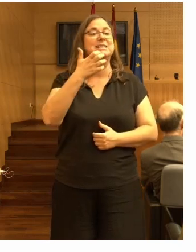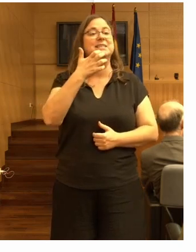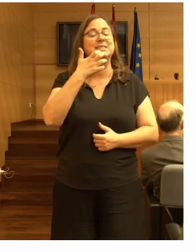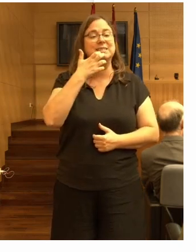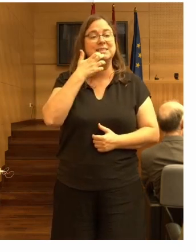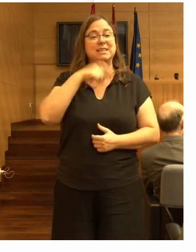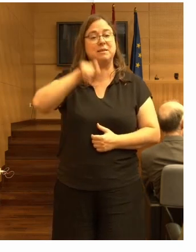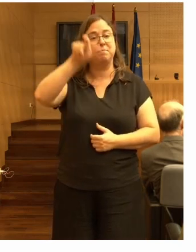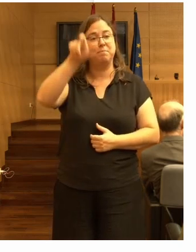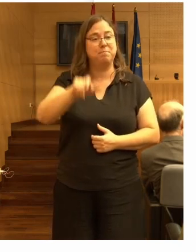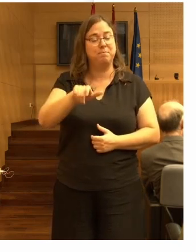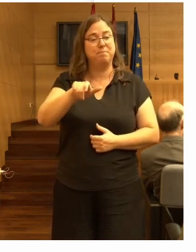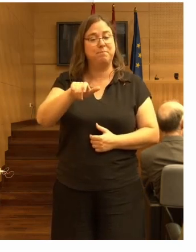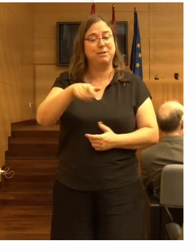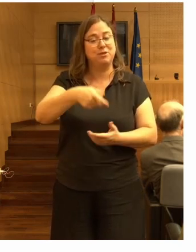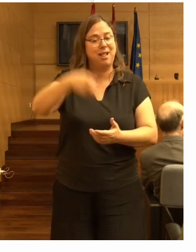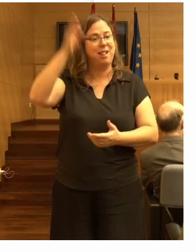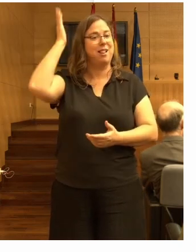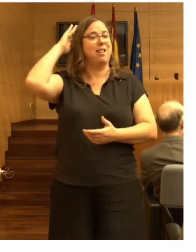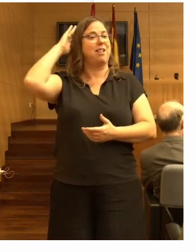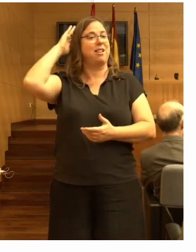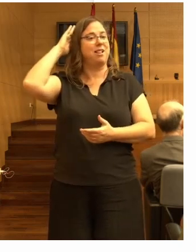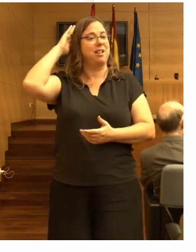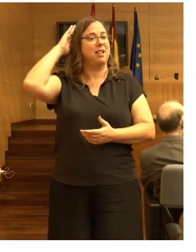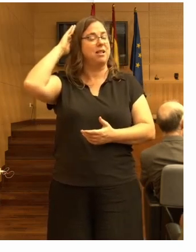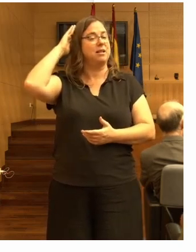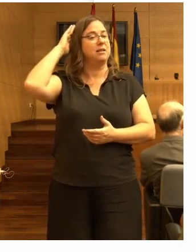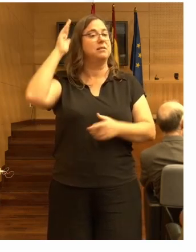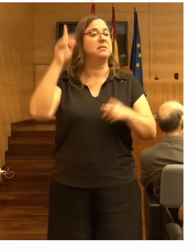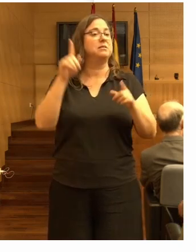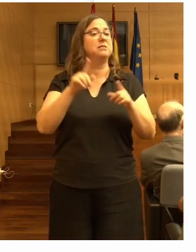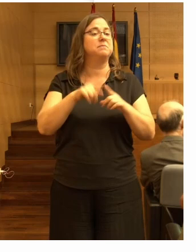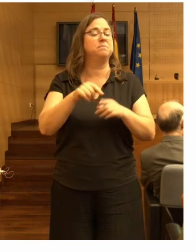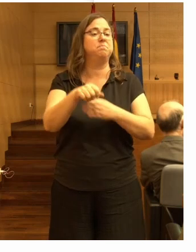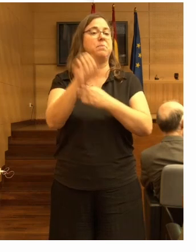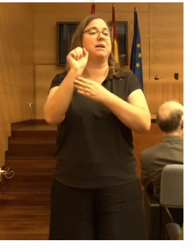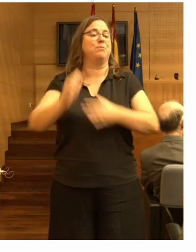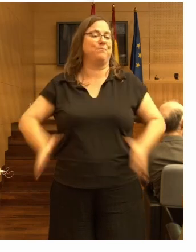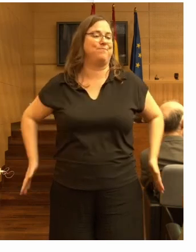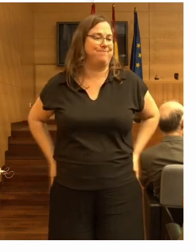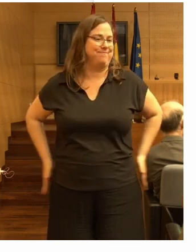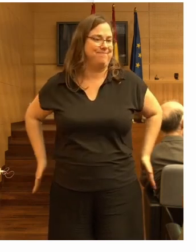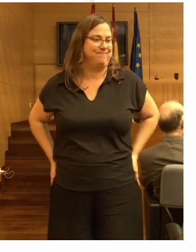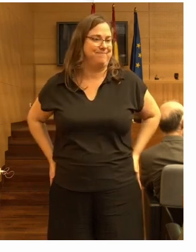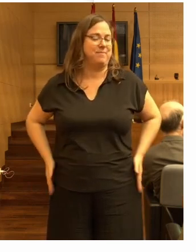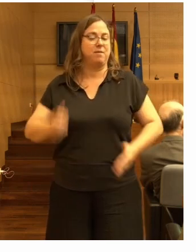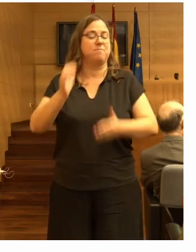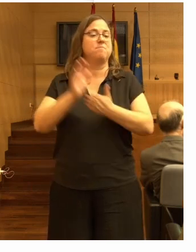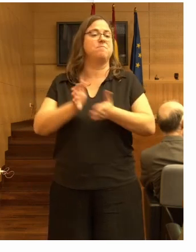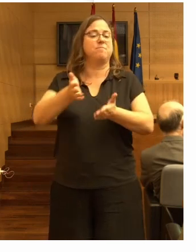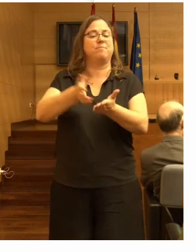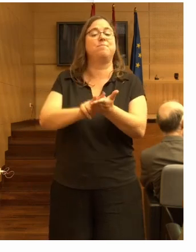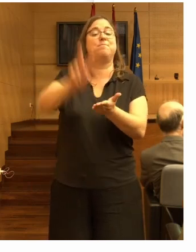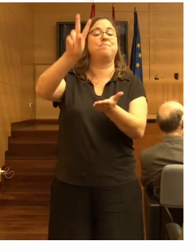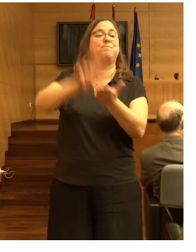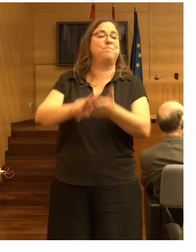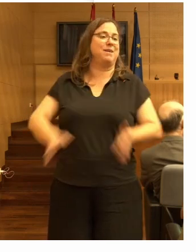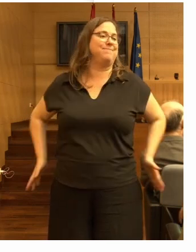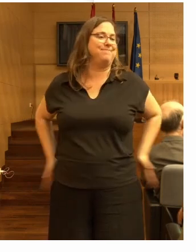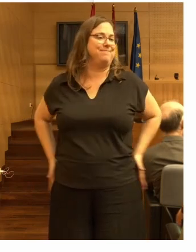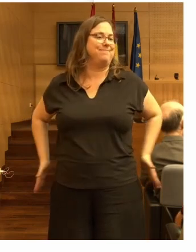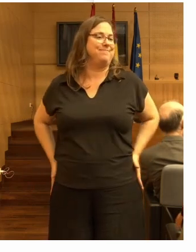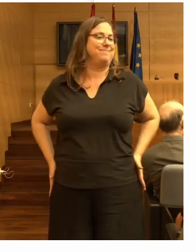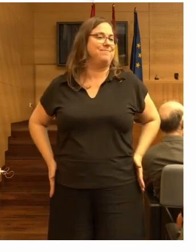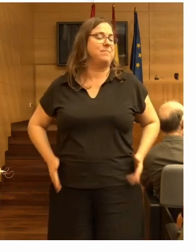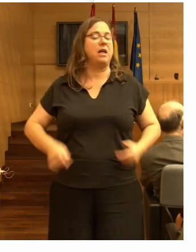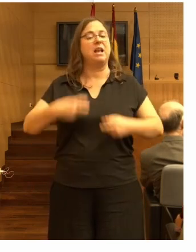si uno cae hacia atrás y cae en la pelvis o la región pélvica, pues tiene una menor frecuencia